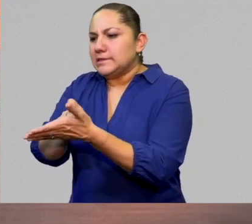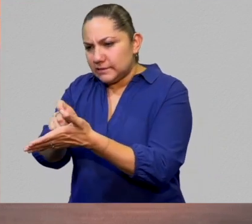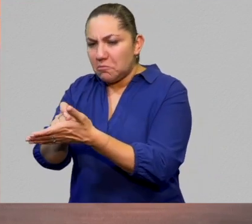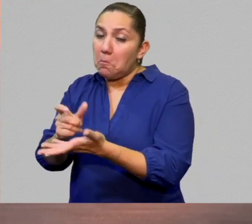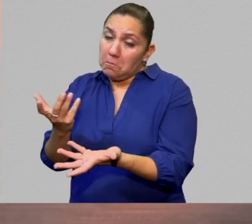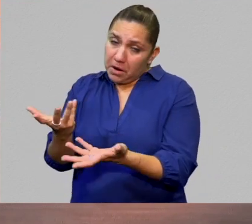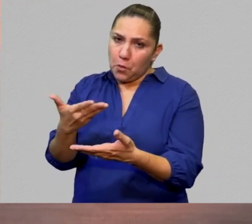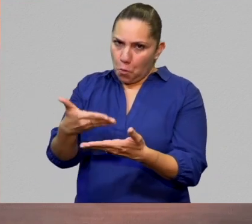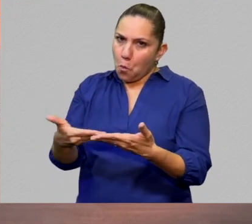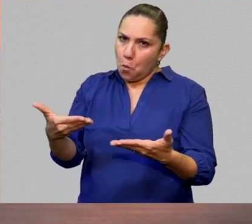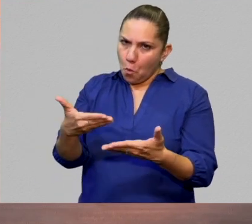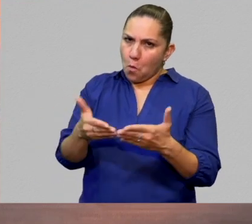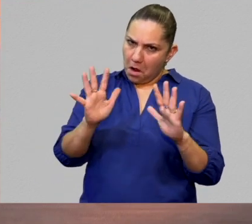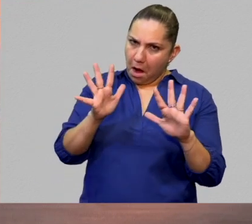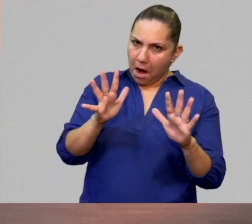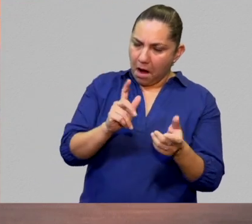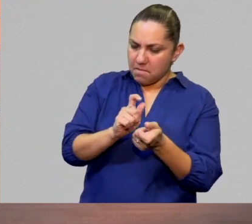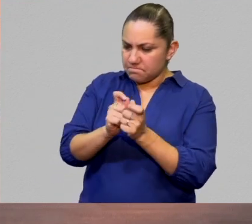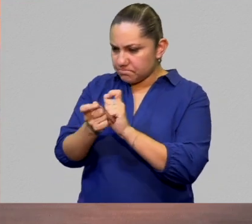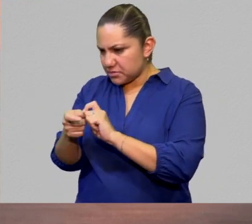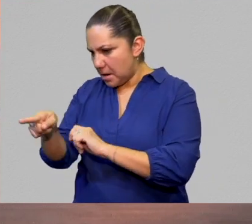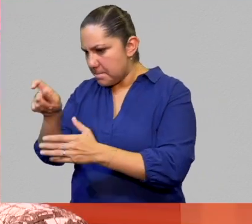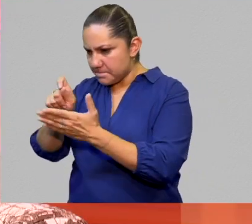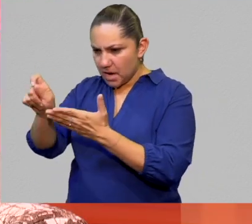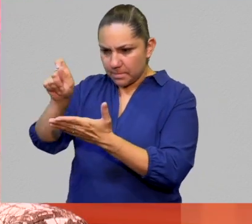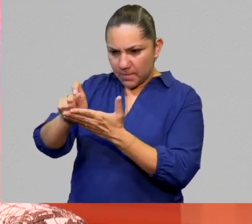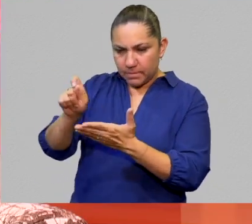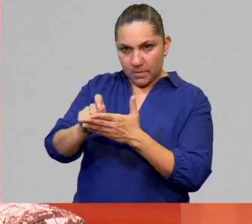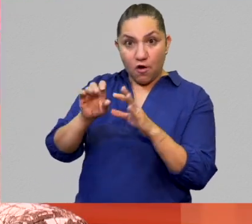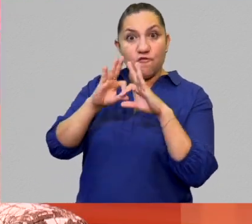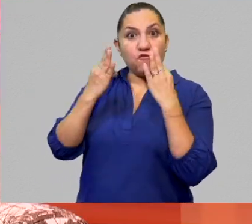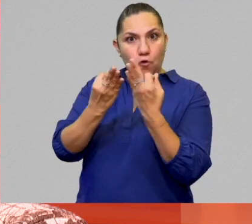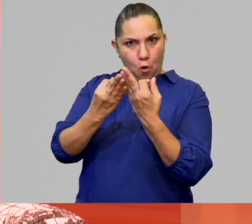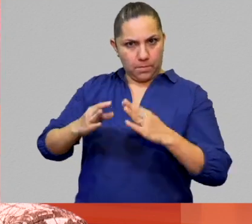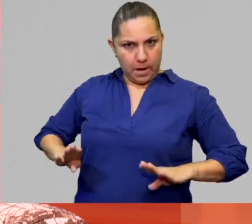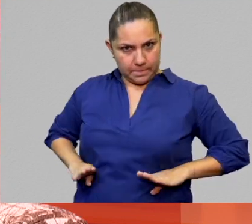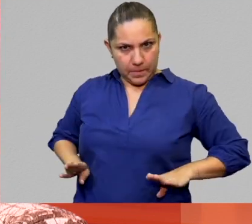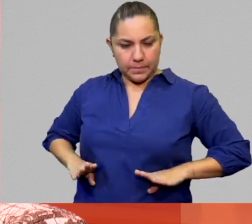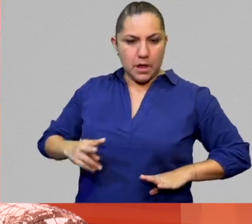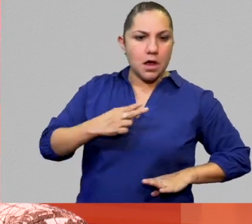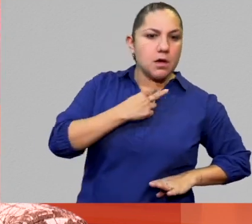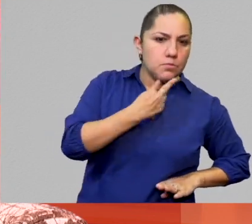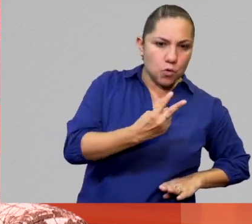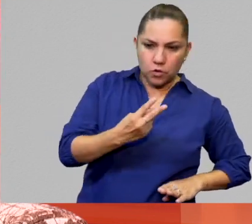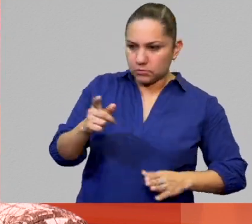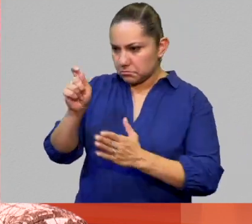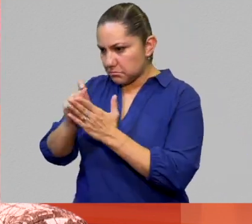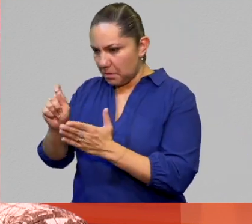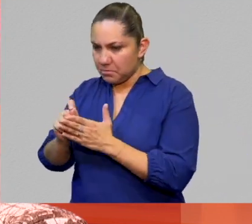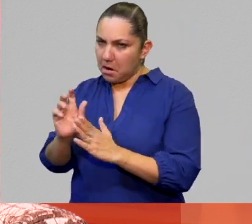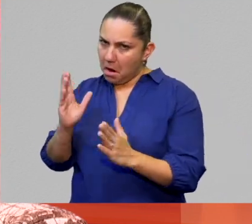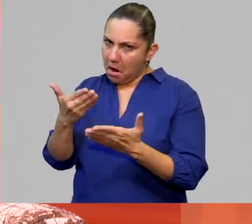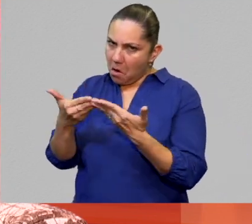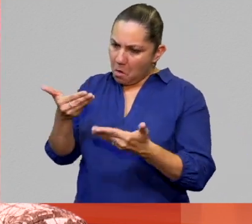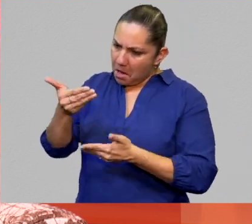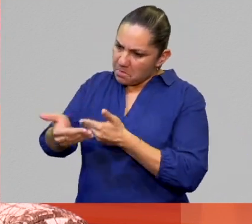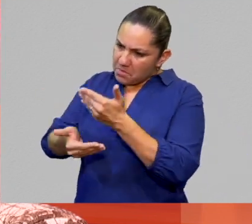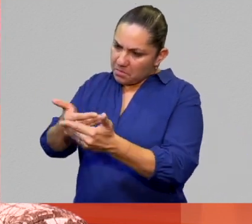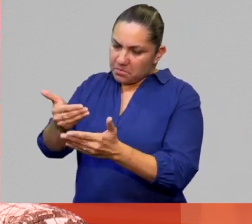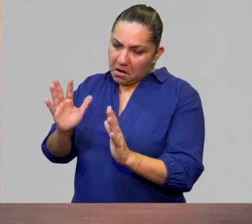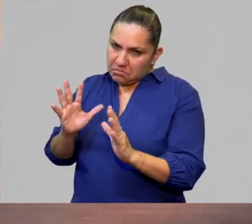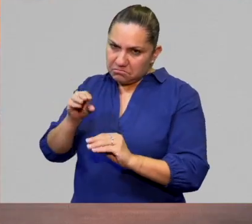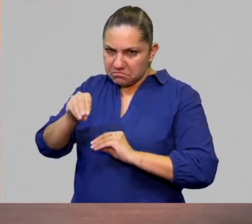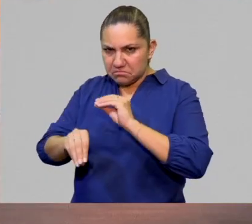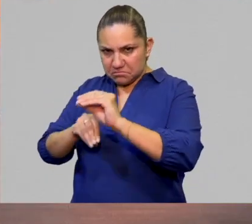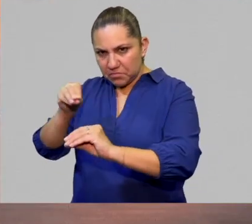que ya tengamos escritura, por supuesto, y norma de escritura, pero ahí está la escritura, que es algo bien importante. Muchísimas gracias, Margarita